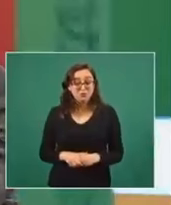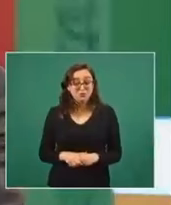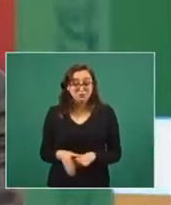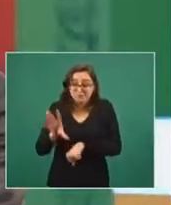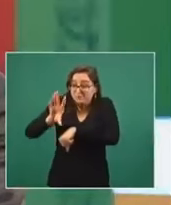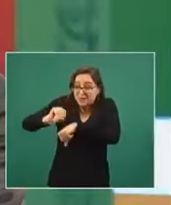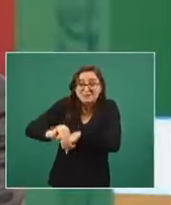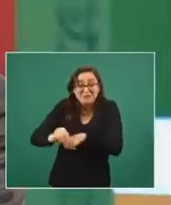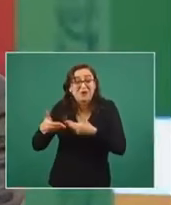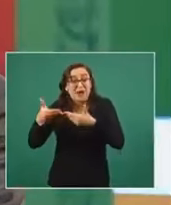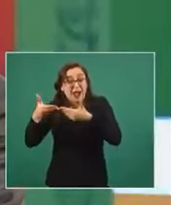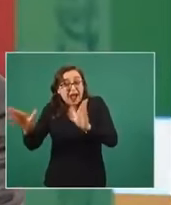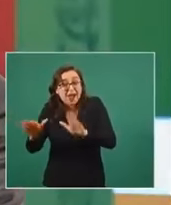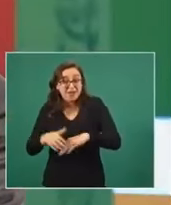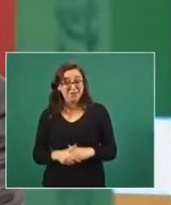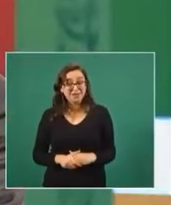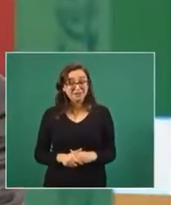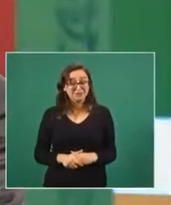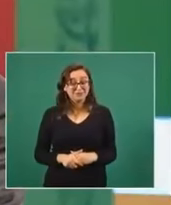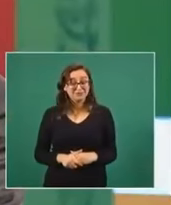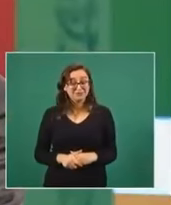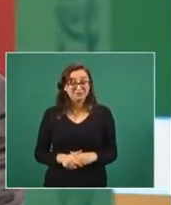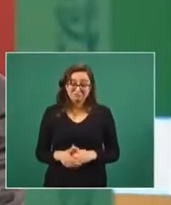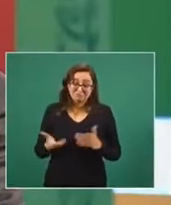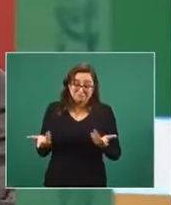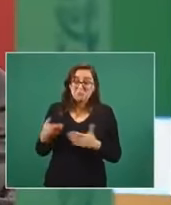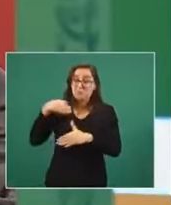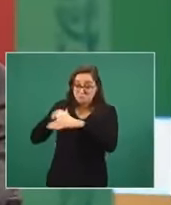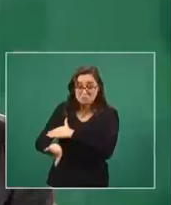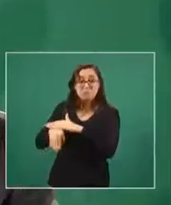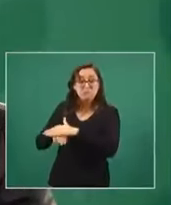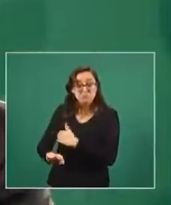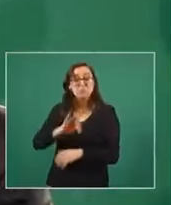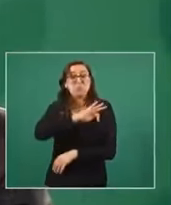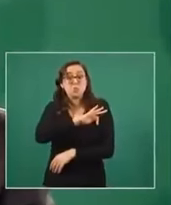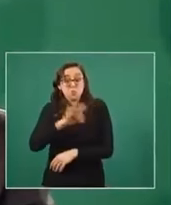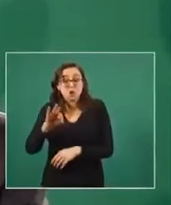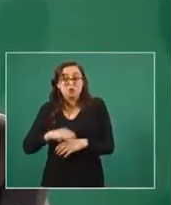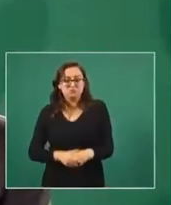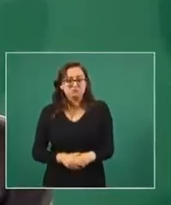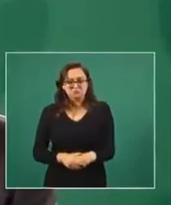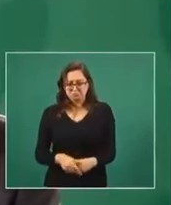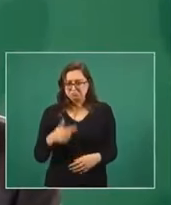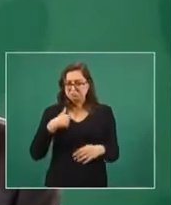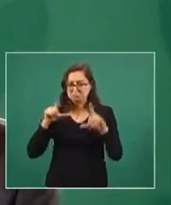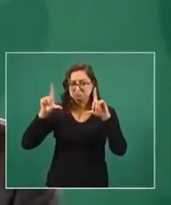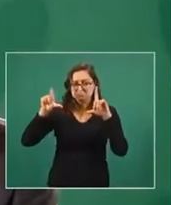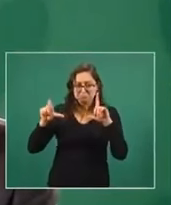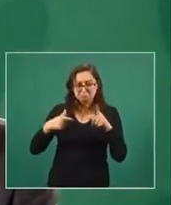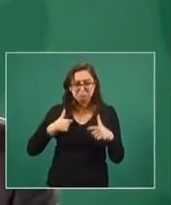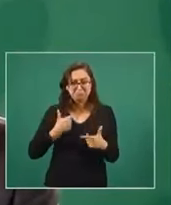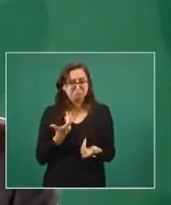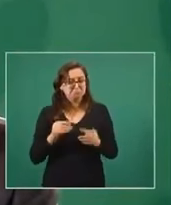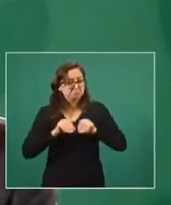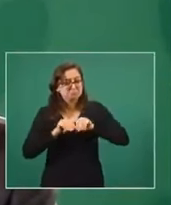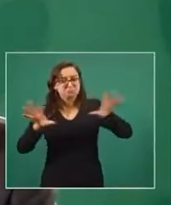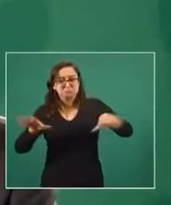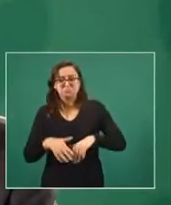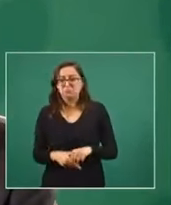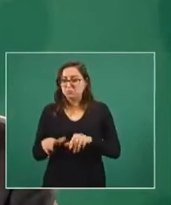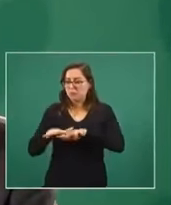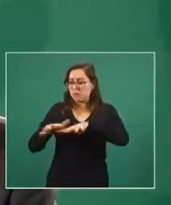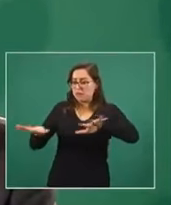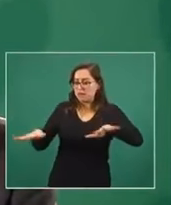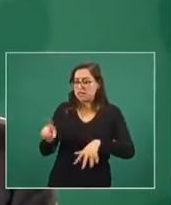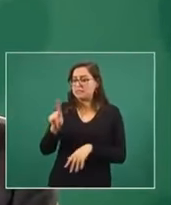precisamente por eso que la foto a la que han aludido me retrata en un restaurante, efectivamente estaba en un restaurante en la playa